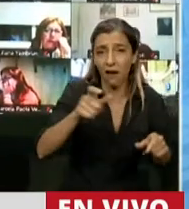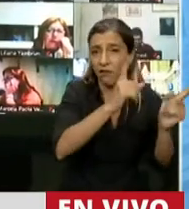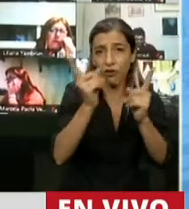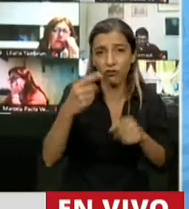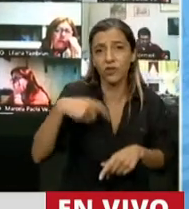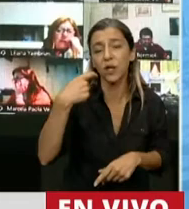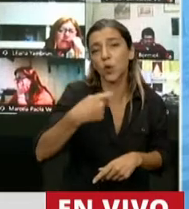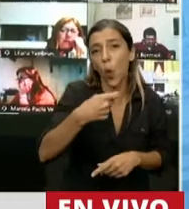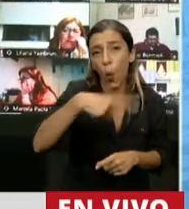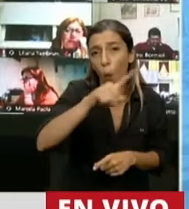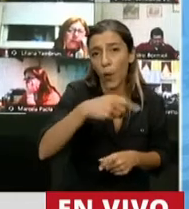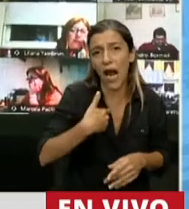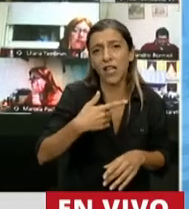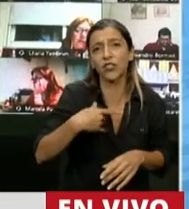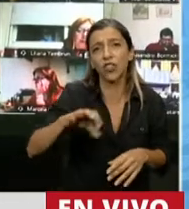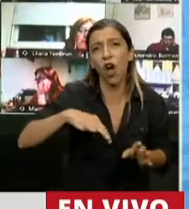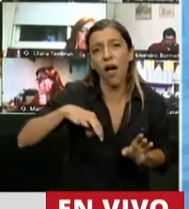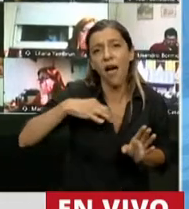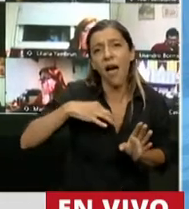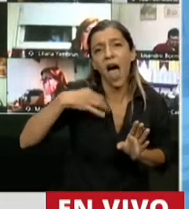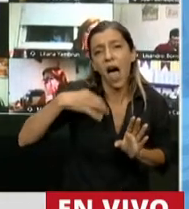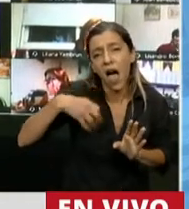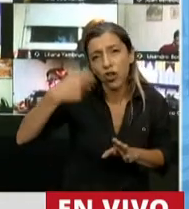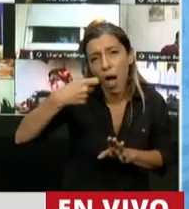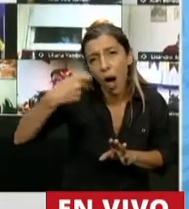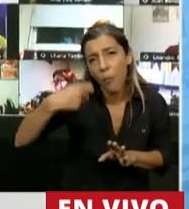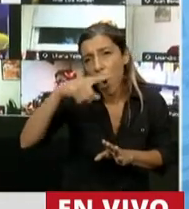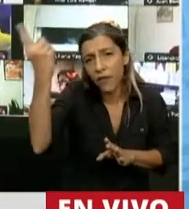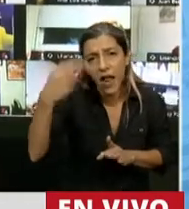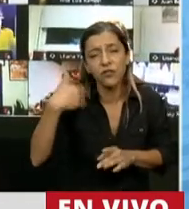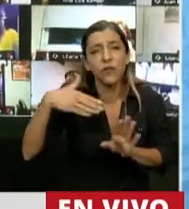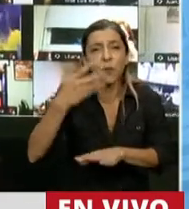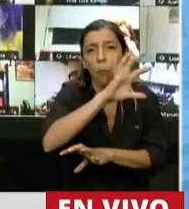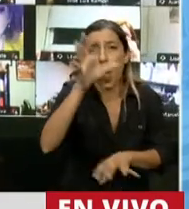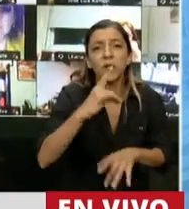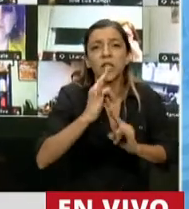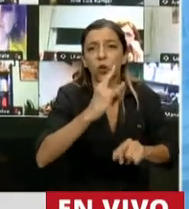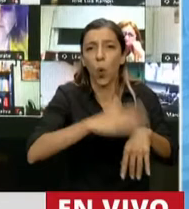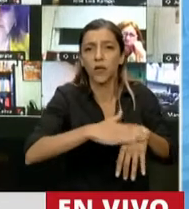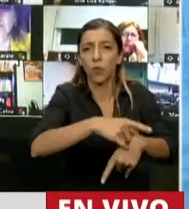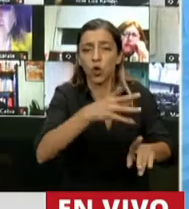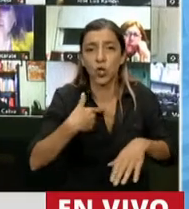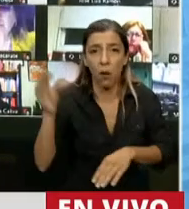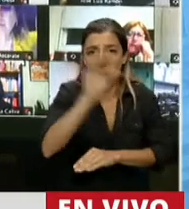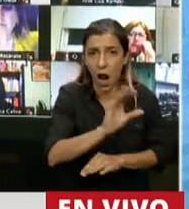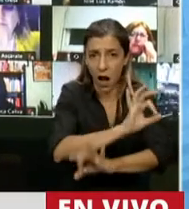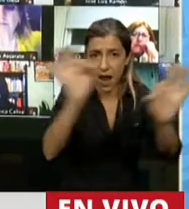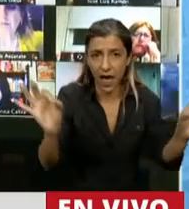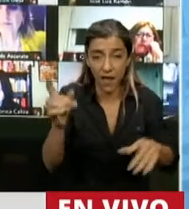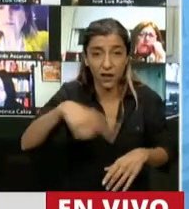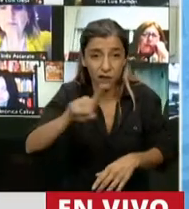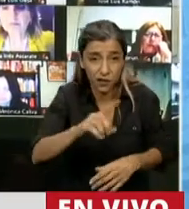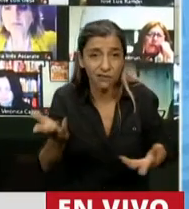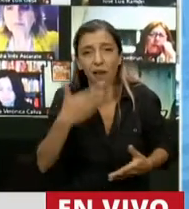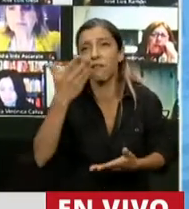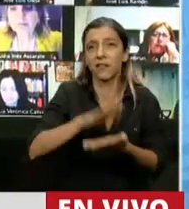aportado toda la vida a la Caja Nacional, se tuvieron que hacer cargo las provincias, sin ningún recurso. Y después se llenan la boca hablando